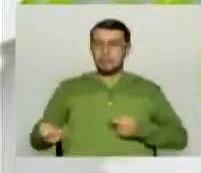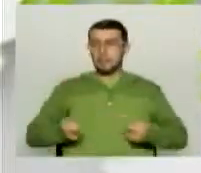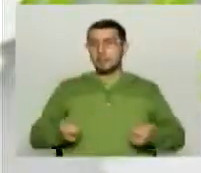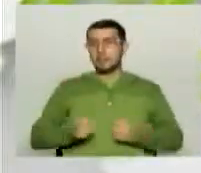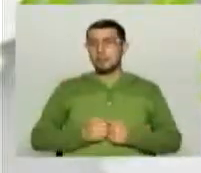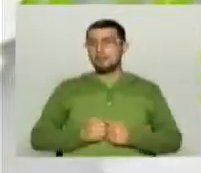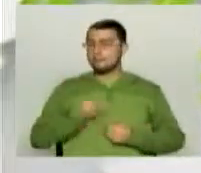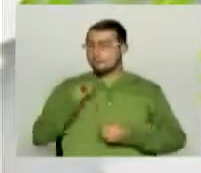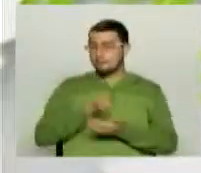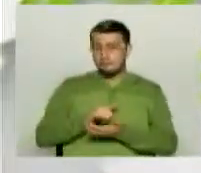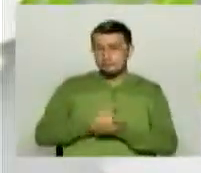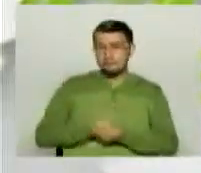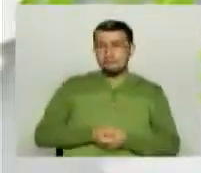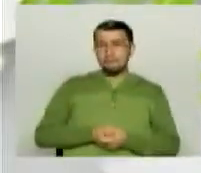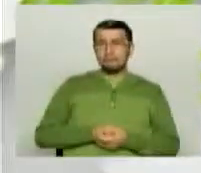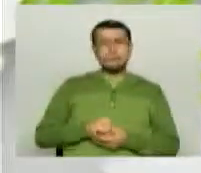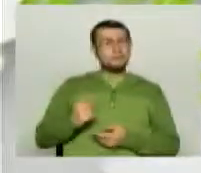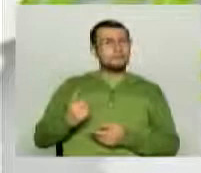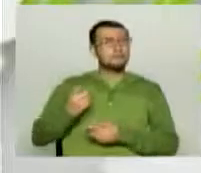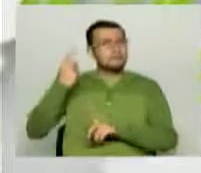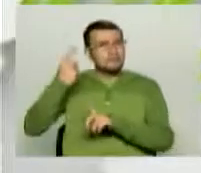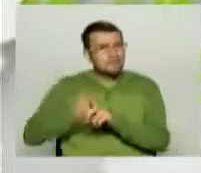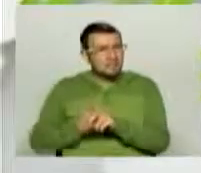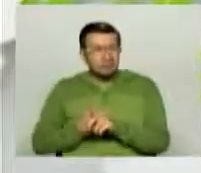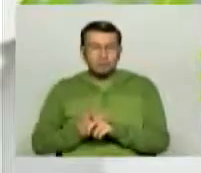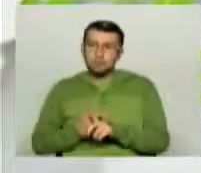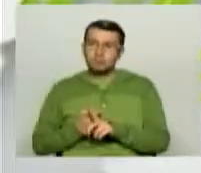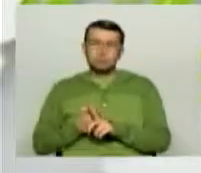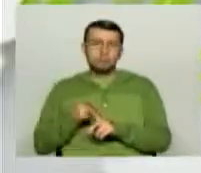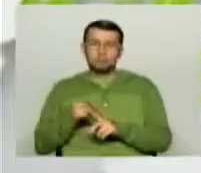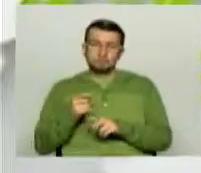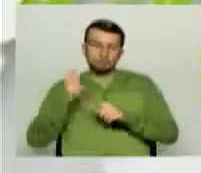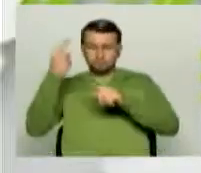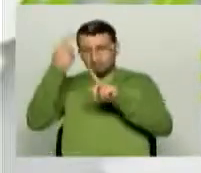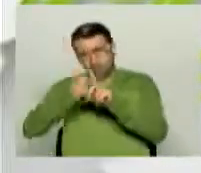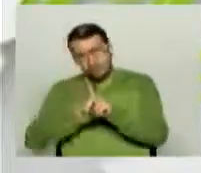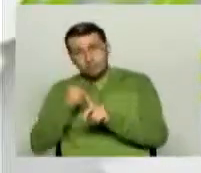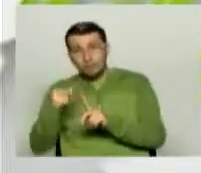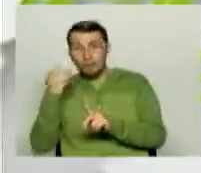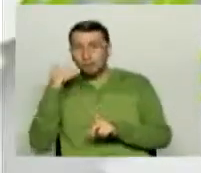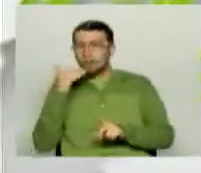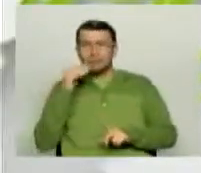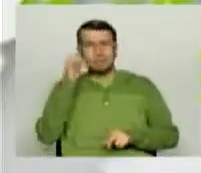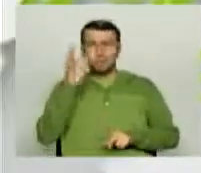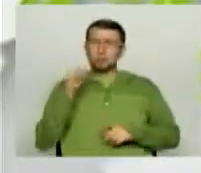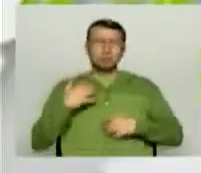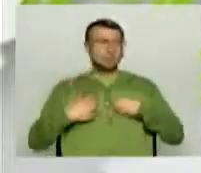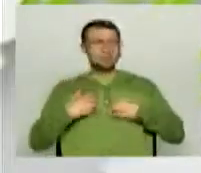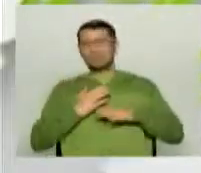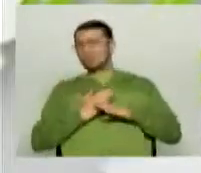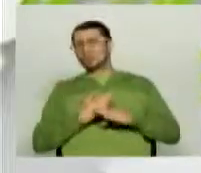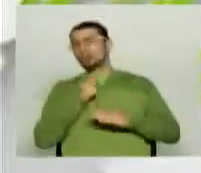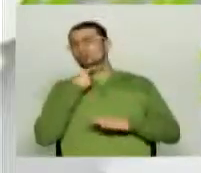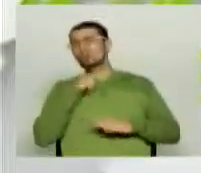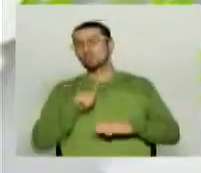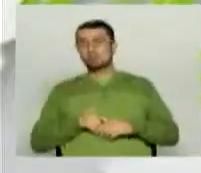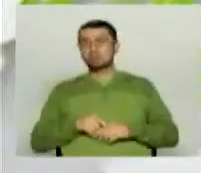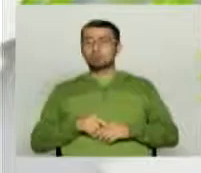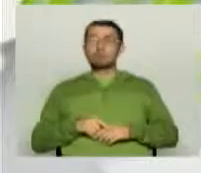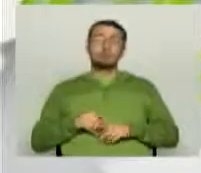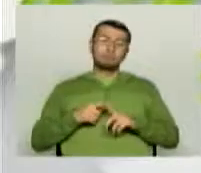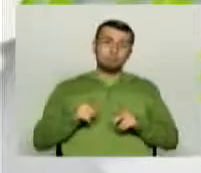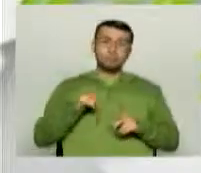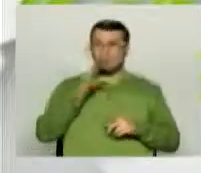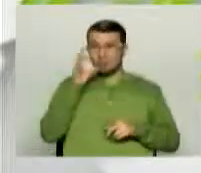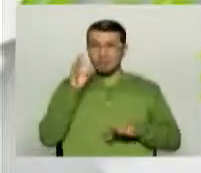y dejar simplemente un mes en el que para las mujeres de pronto, para algunas infortunadamente los hombres las